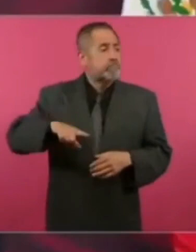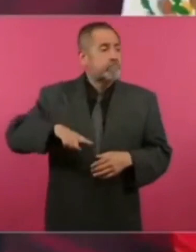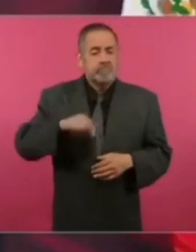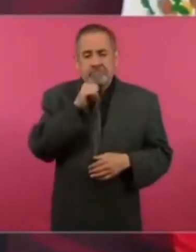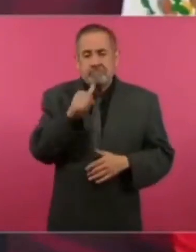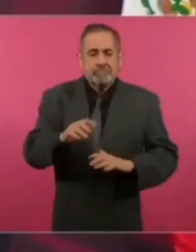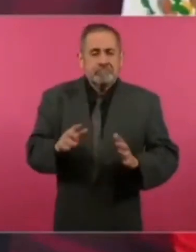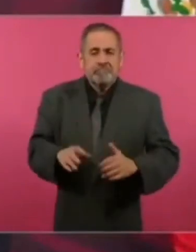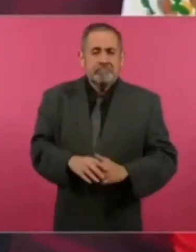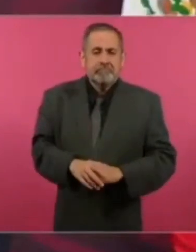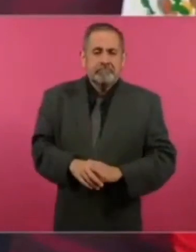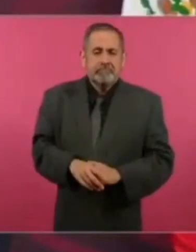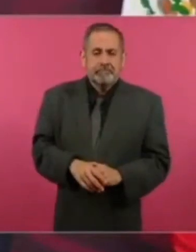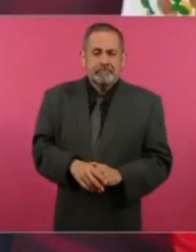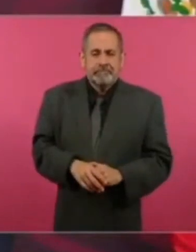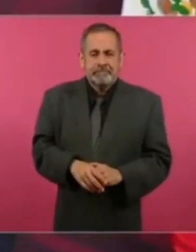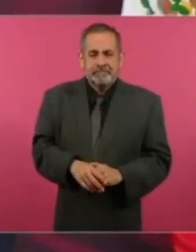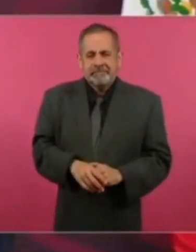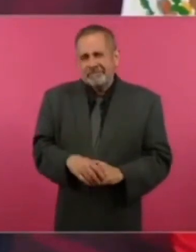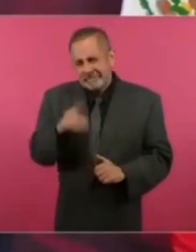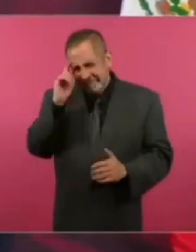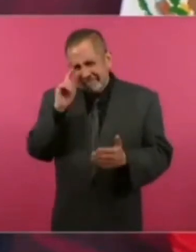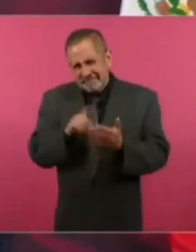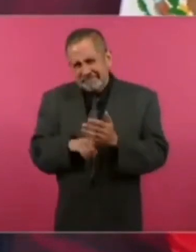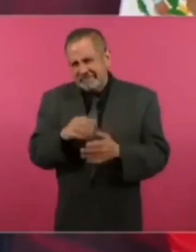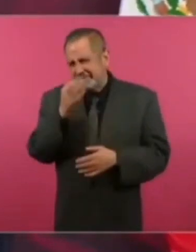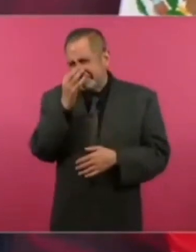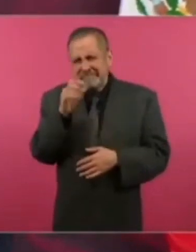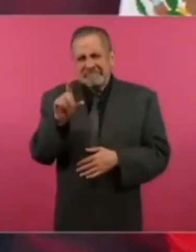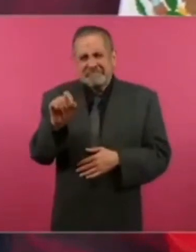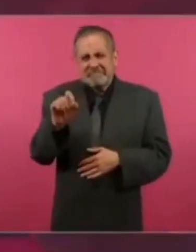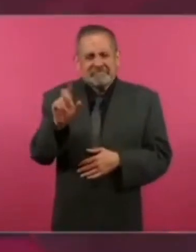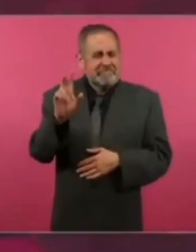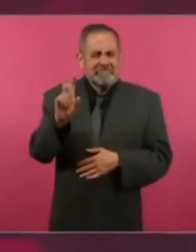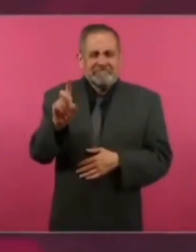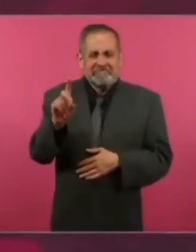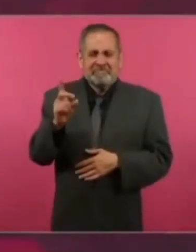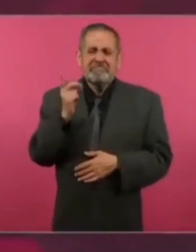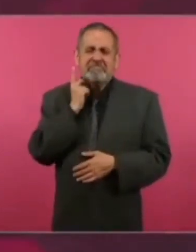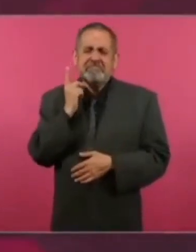teníamos creo que como veinte legisladores, treinta.